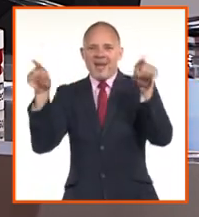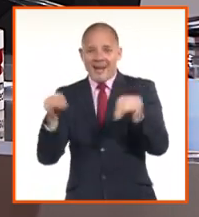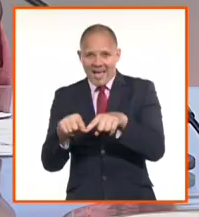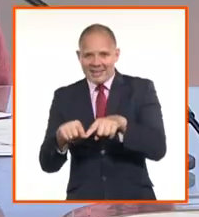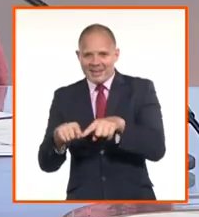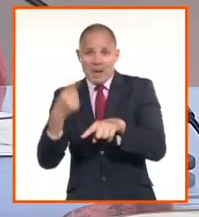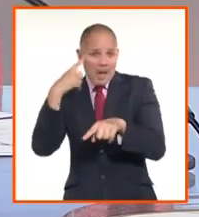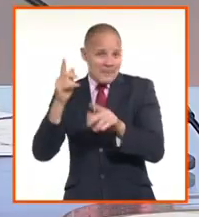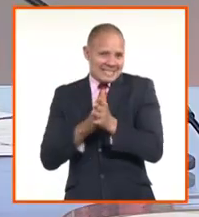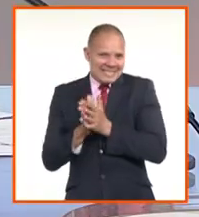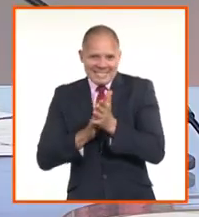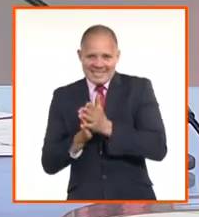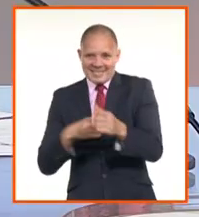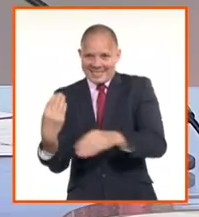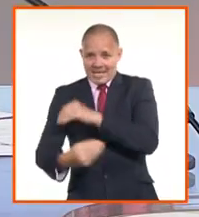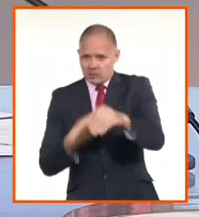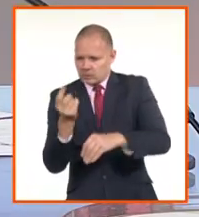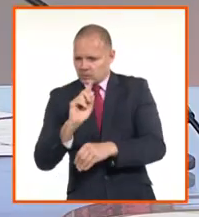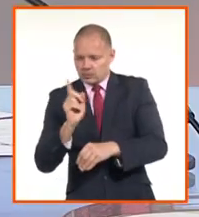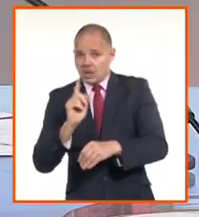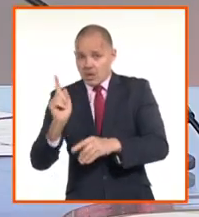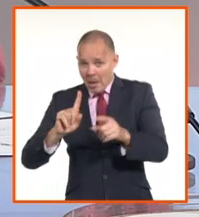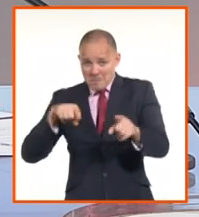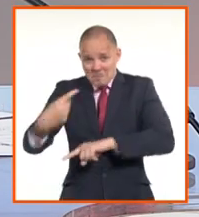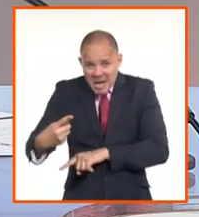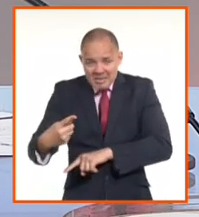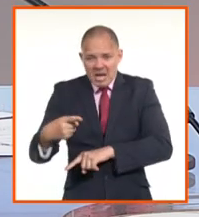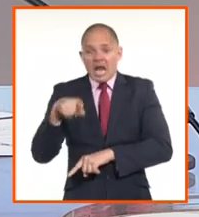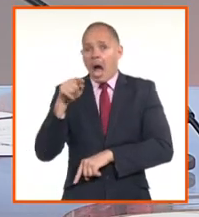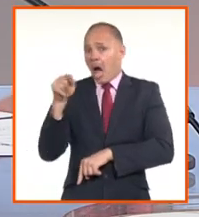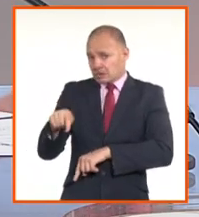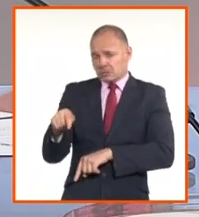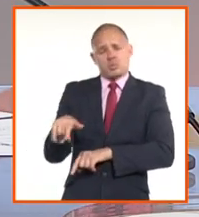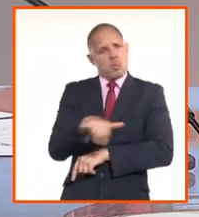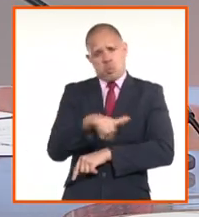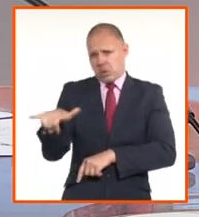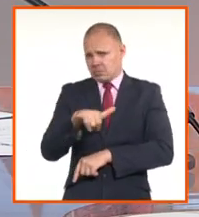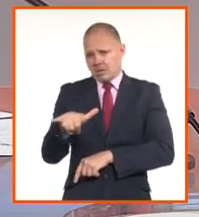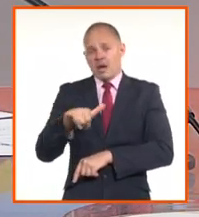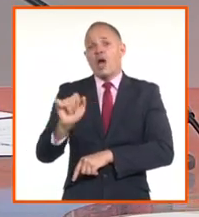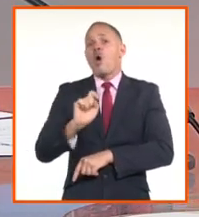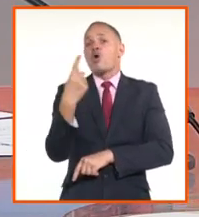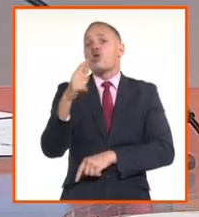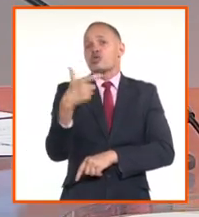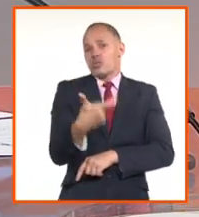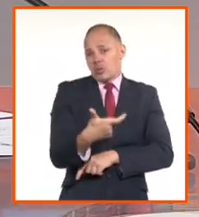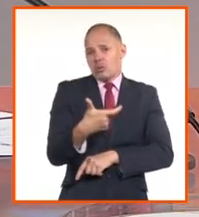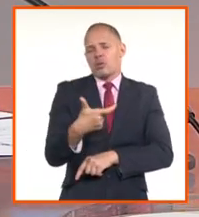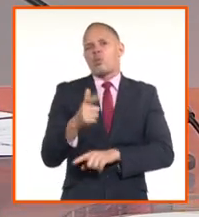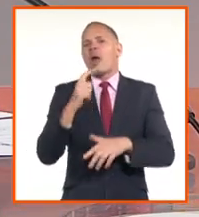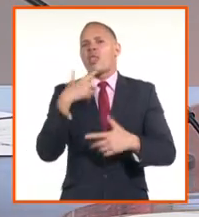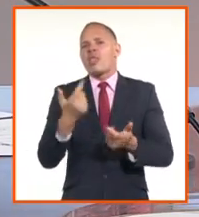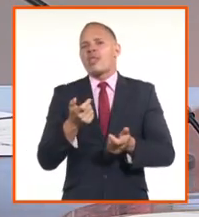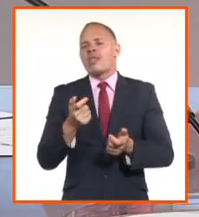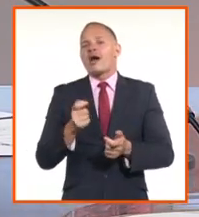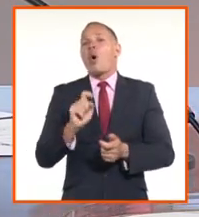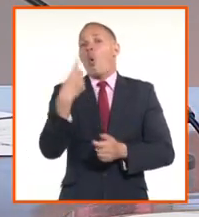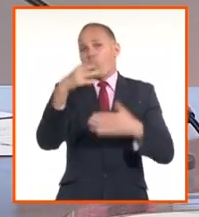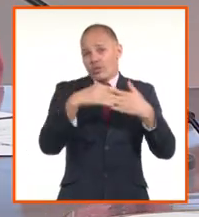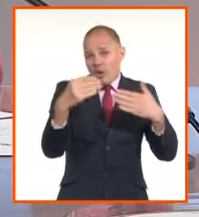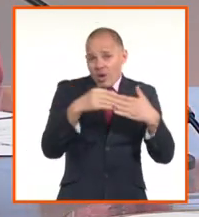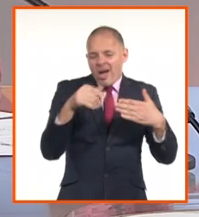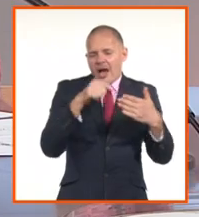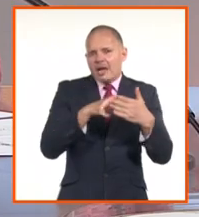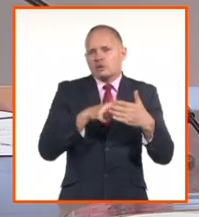cuando ya eso esté establecido y se hagan las pruebas necesarias para que eso funcione adecuadamente, pues les explicaremos a la población